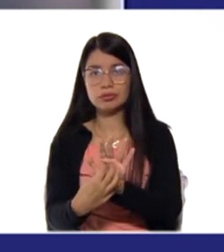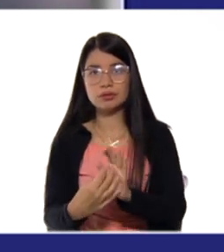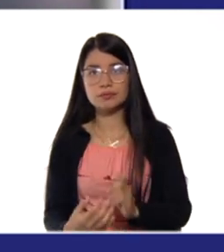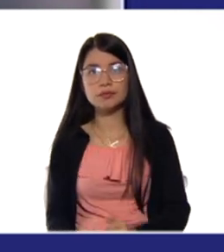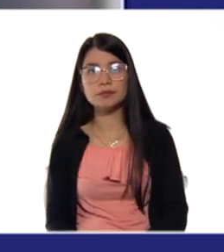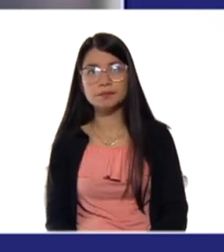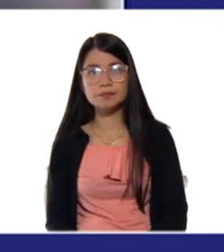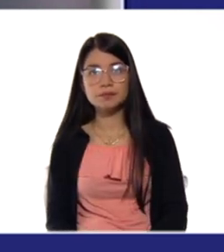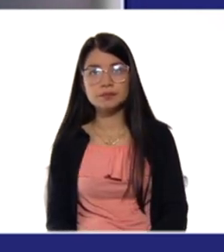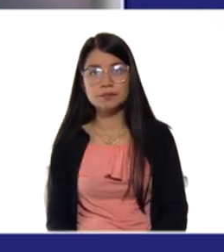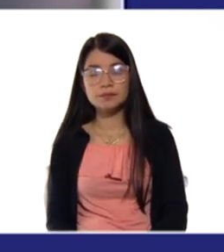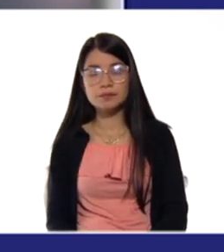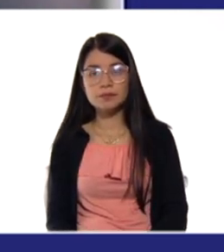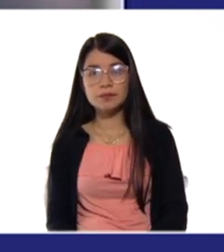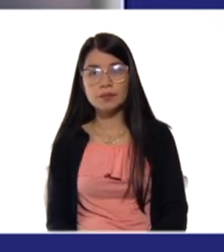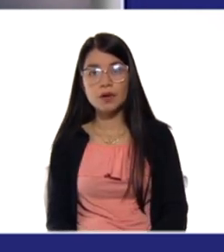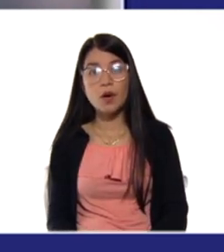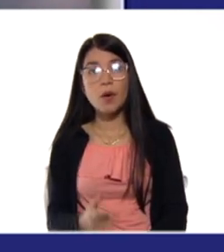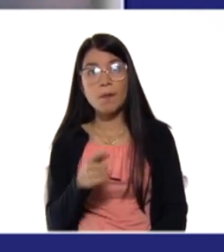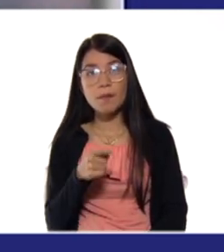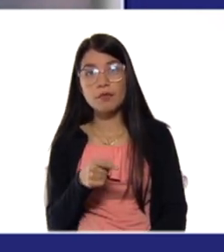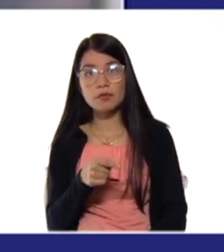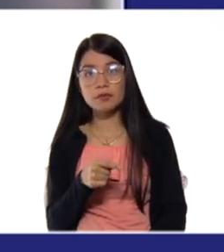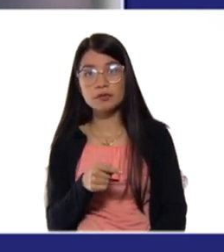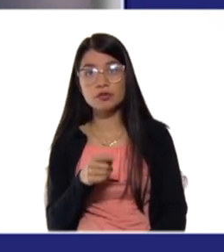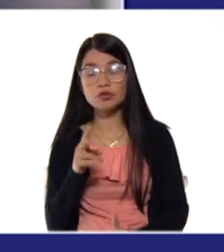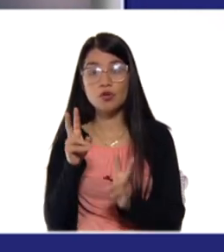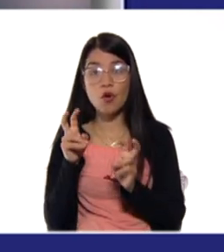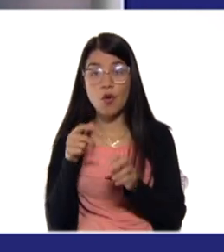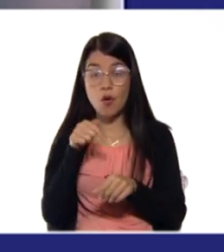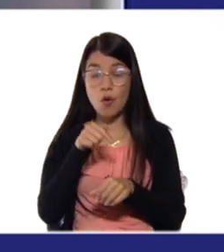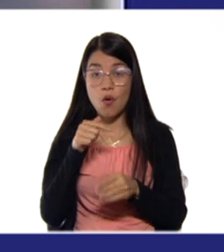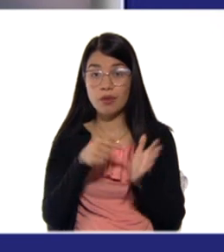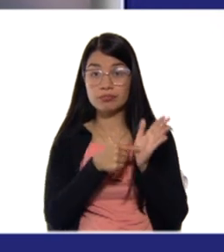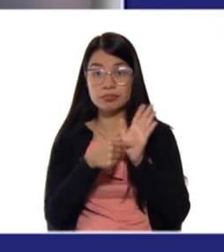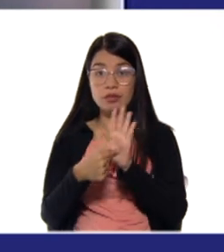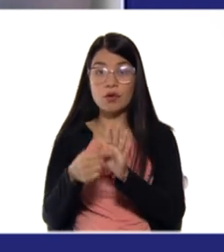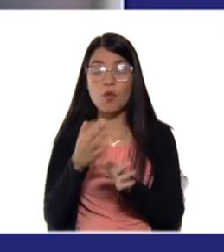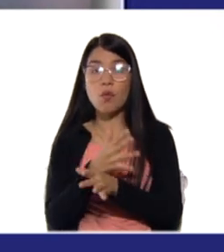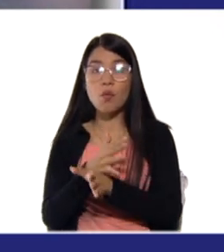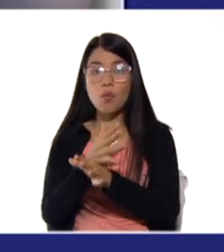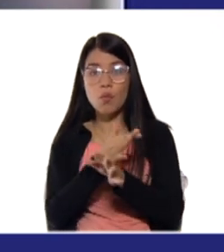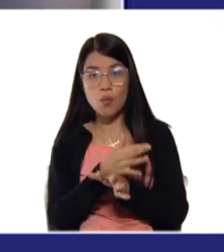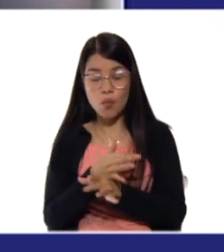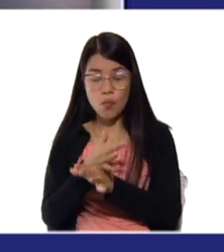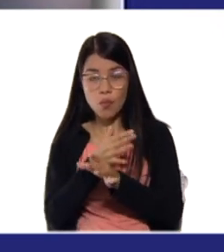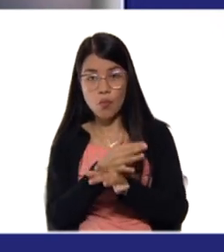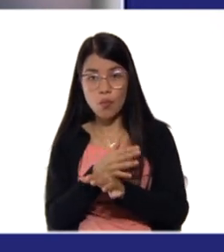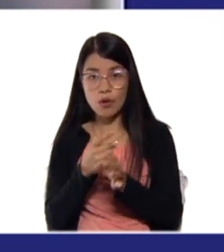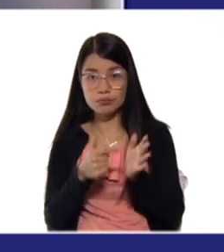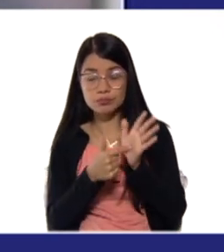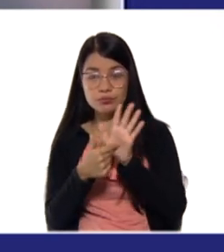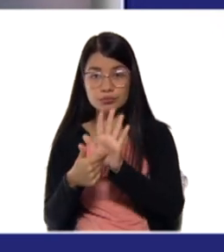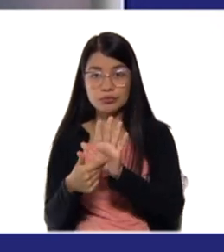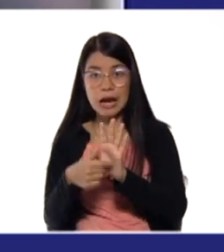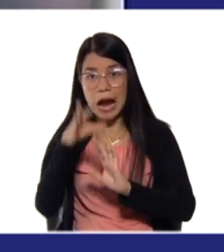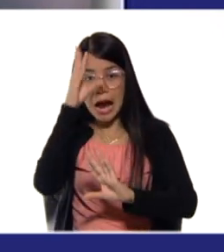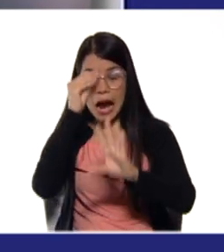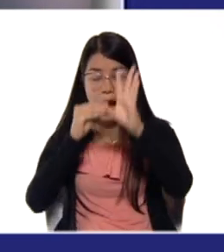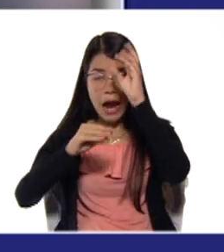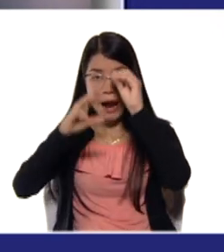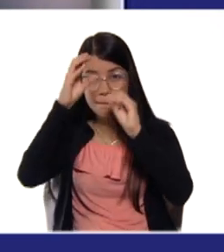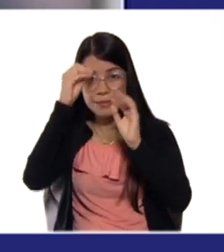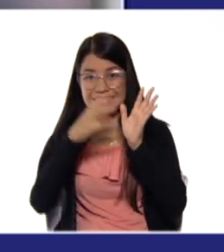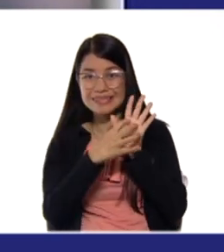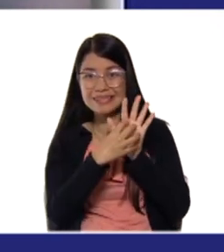motivo, hoy les traigo un juego didáctico que nos va a permitir aprender esos símbolos que se utilizan